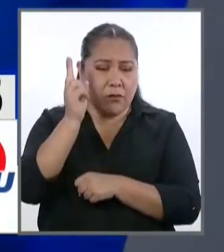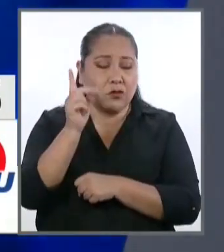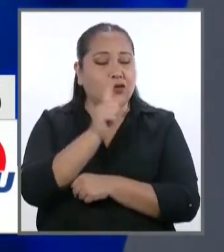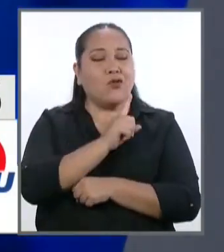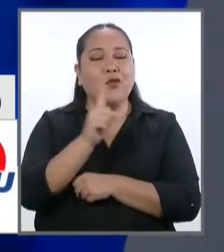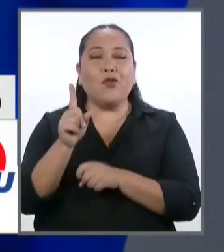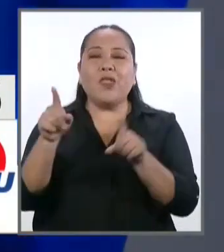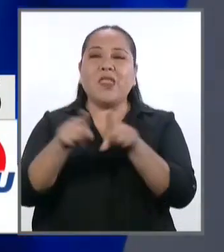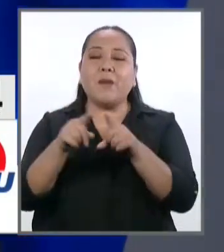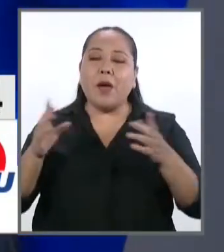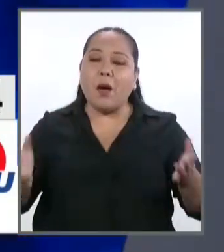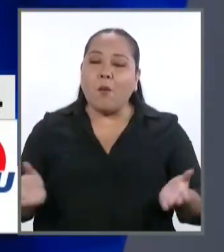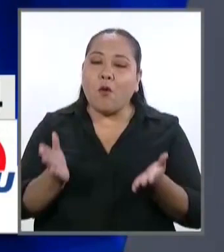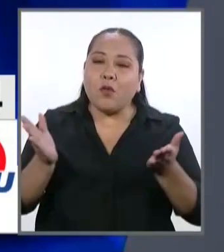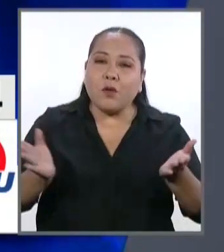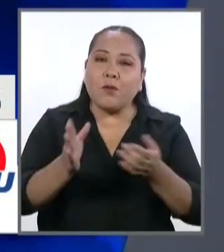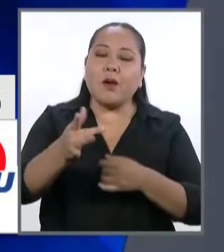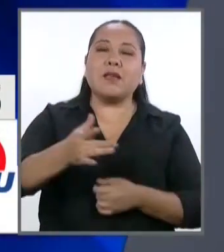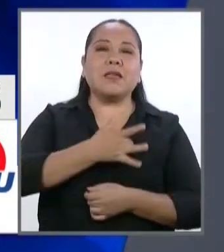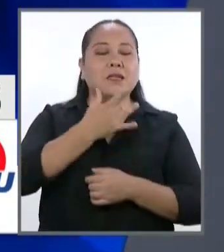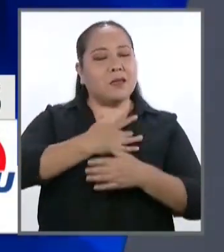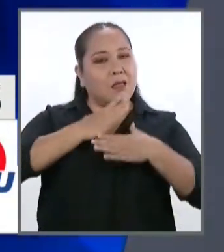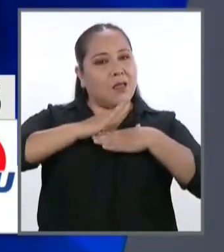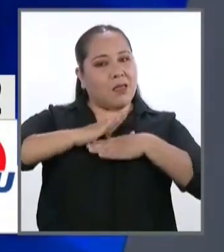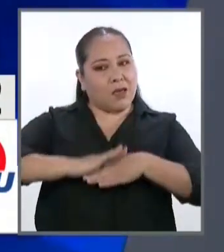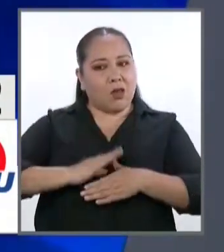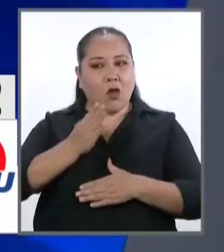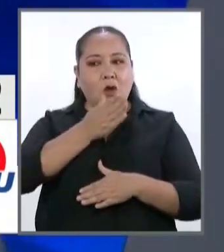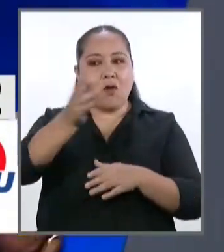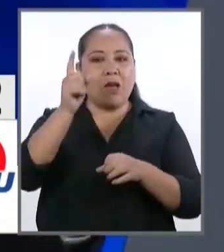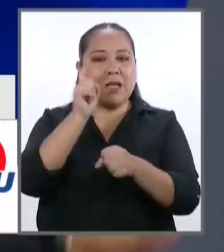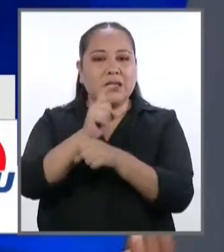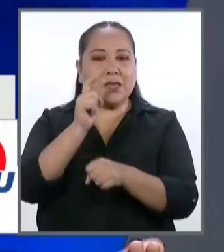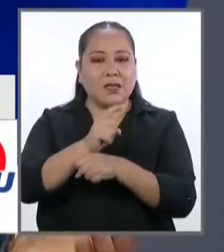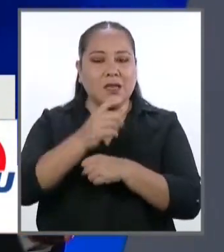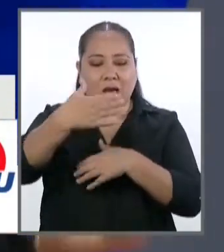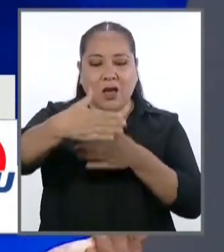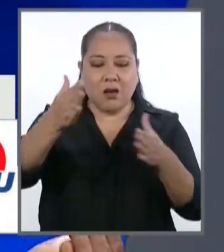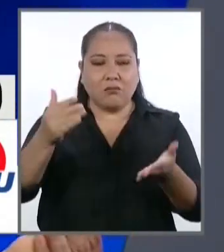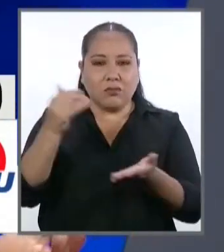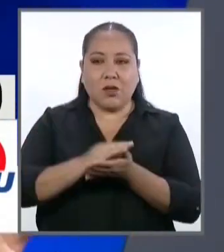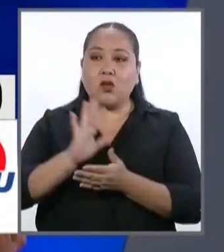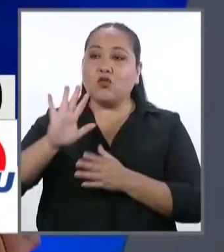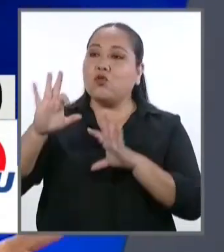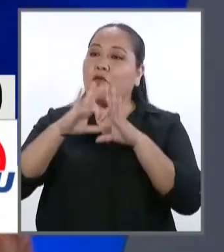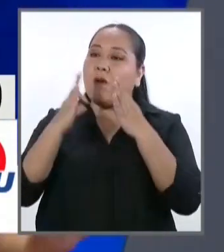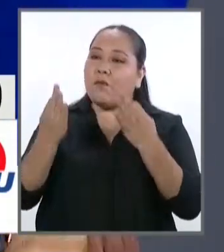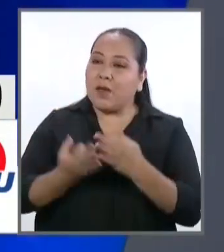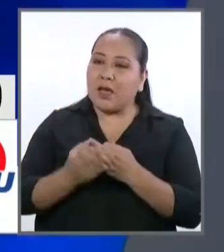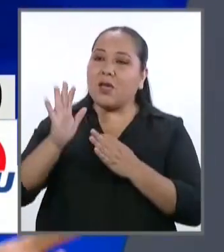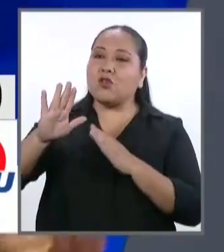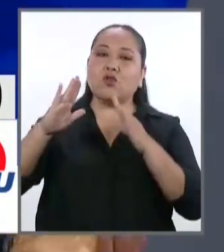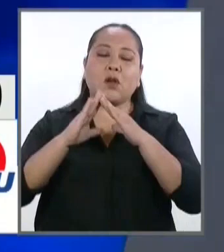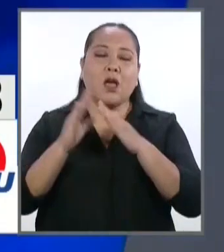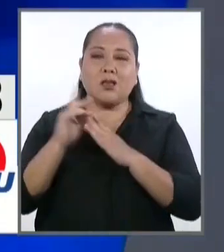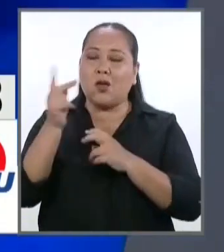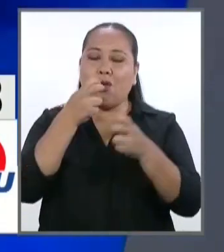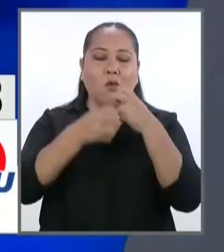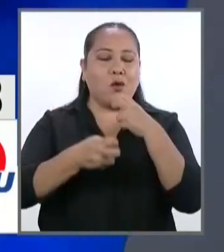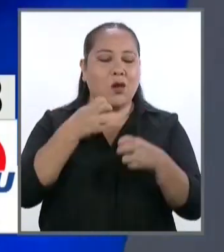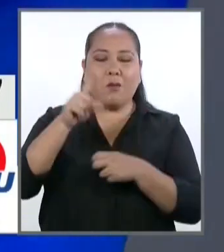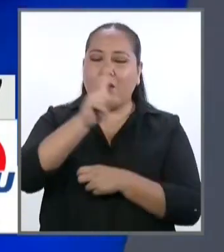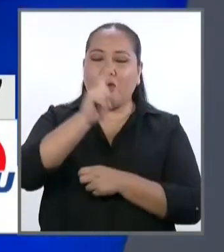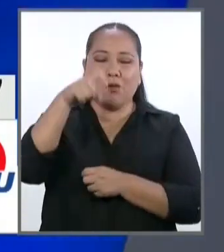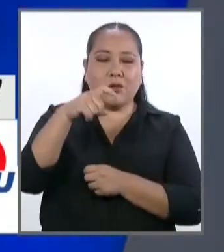sino a motivarlos, a que se sientan tranquilos cuando van a enseñar a las aulas, que en sus hogares, en sus familias, no están pasando problemas, necesidades.